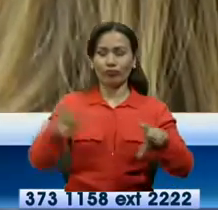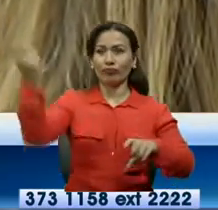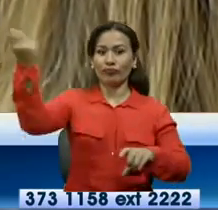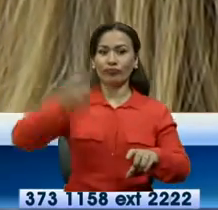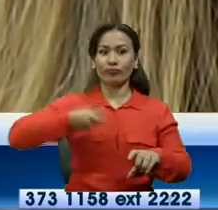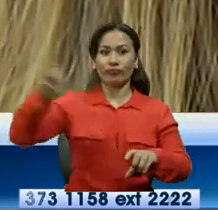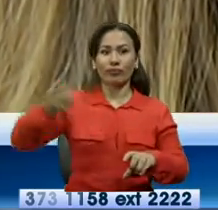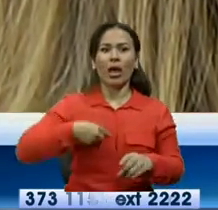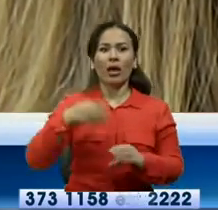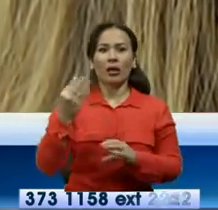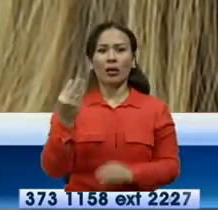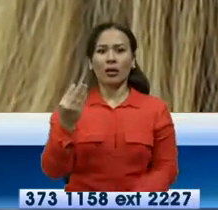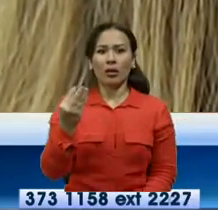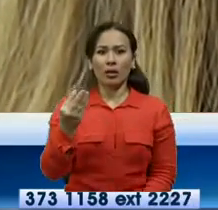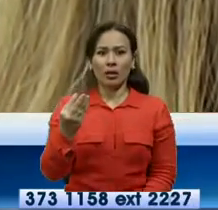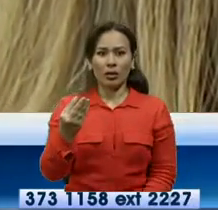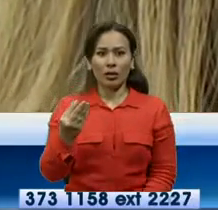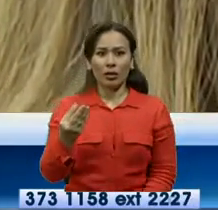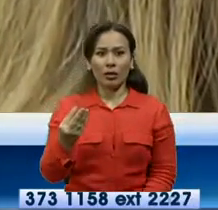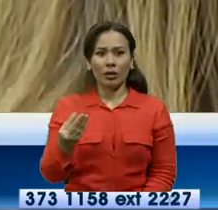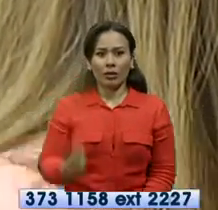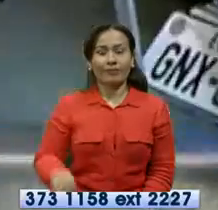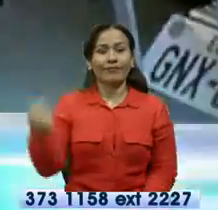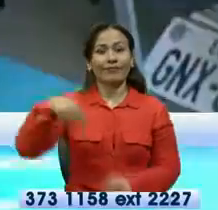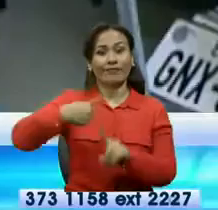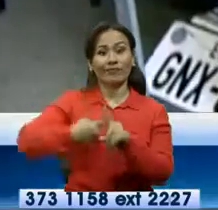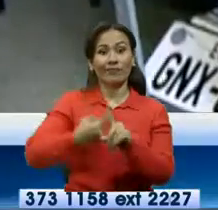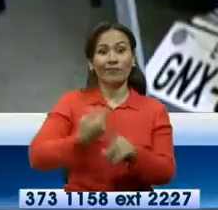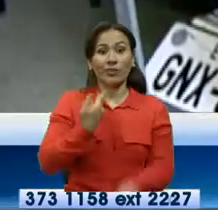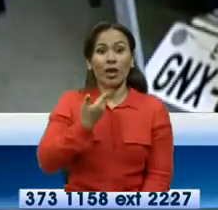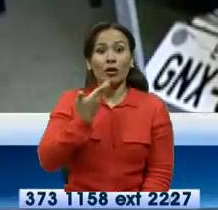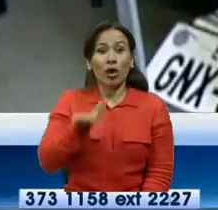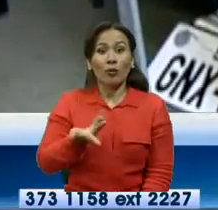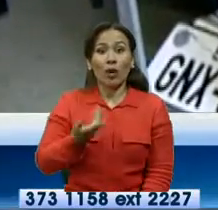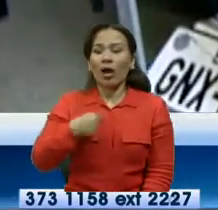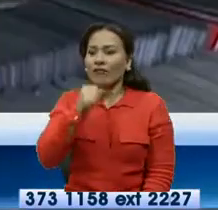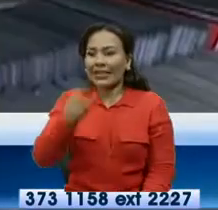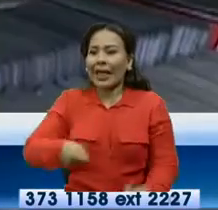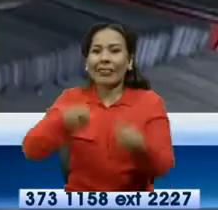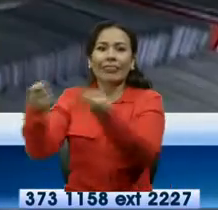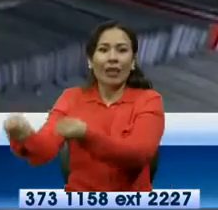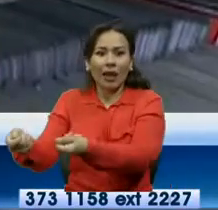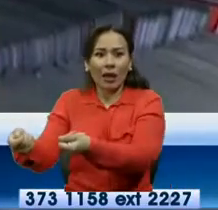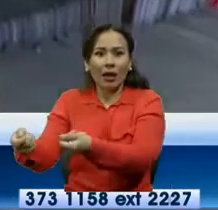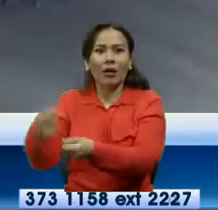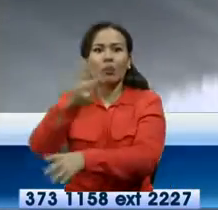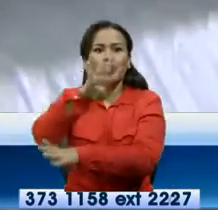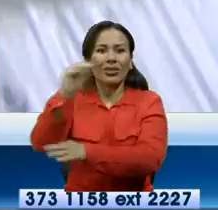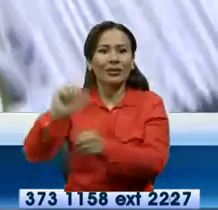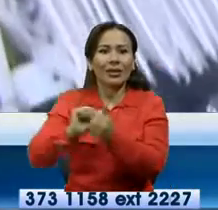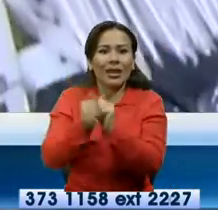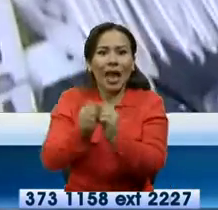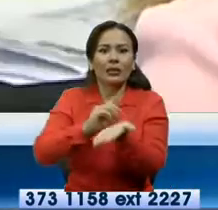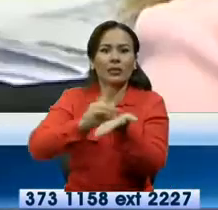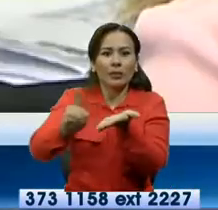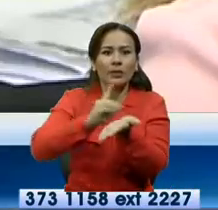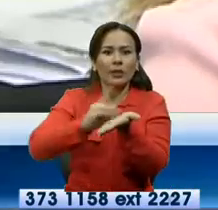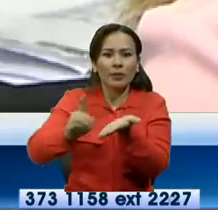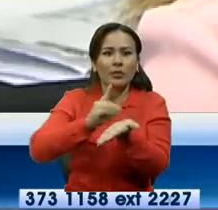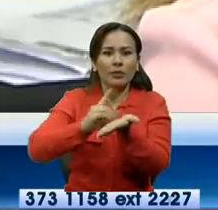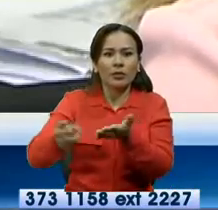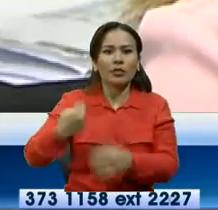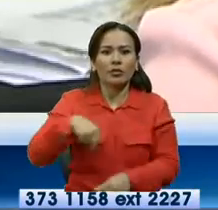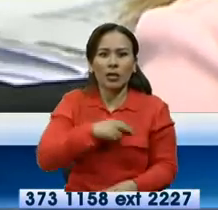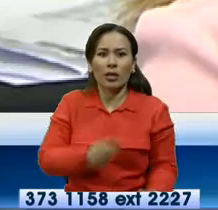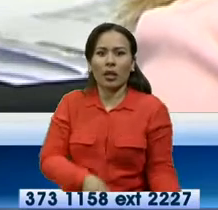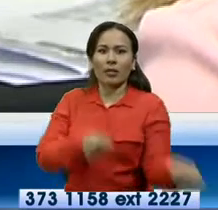ANT ha ido disminuyendo en los últimos meses, por debajo de las 400 que necesitan cada semana. Tenemos